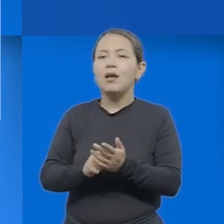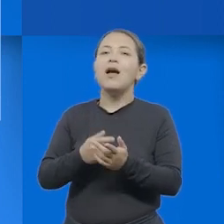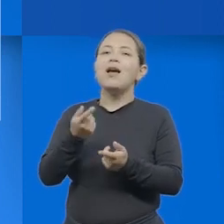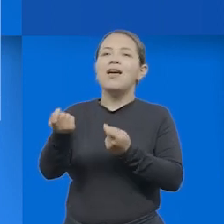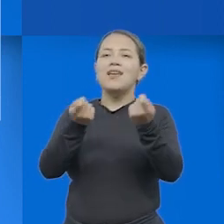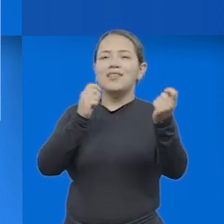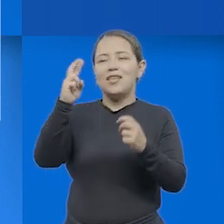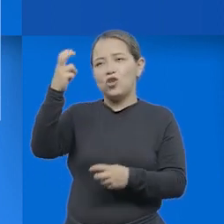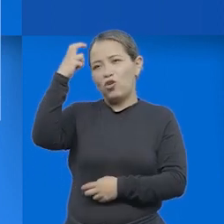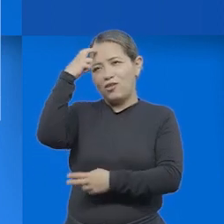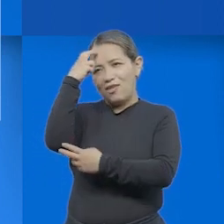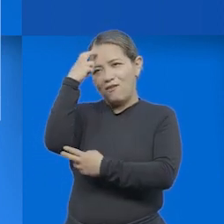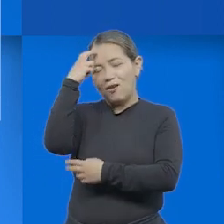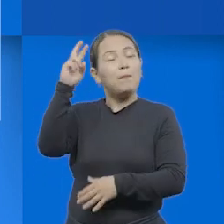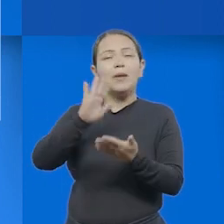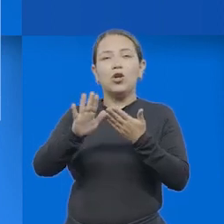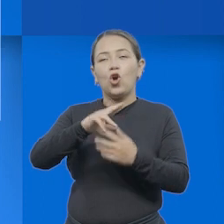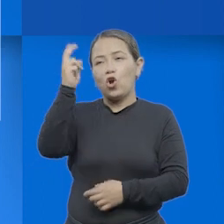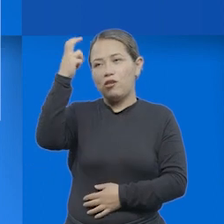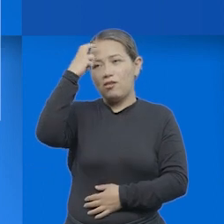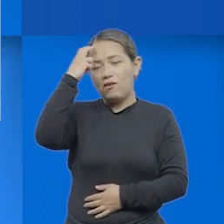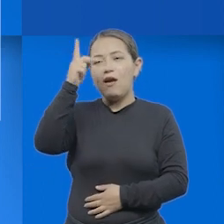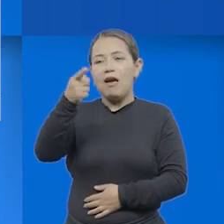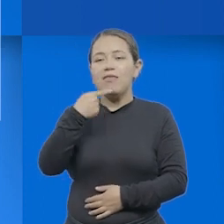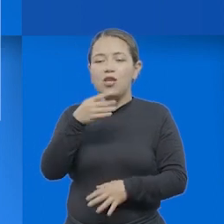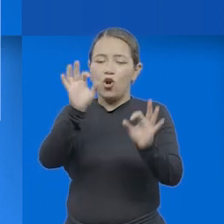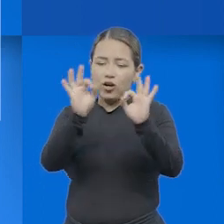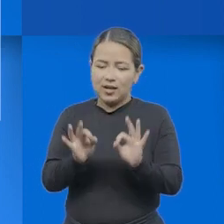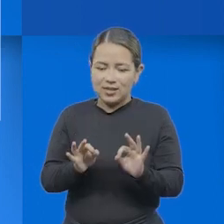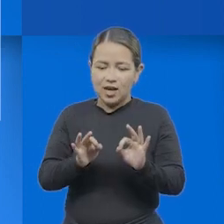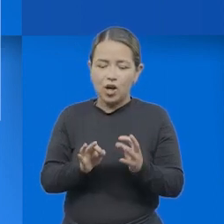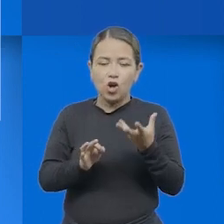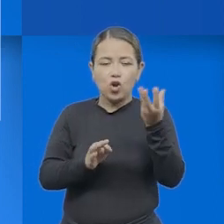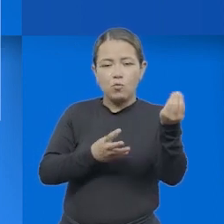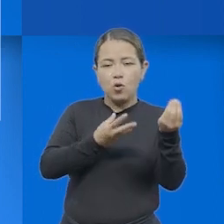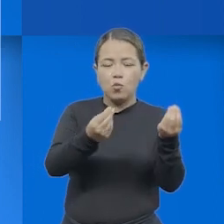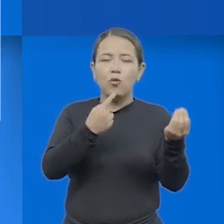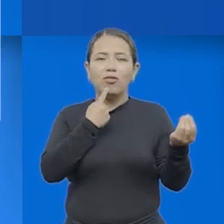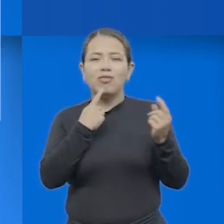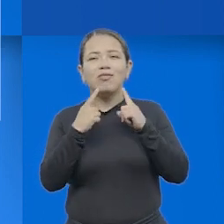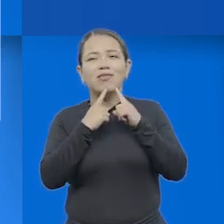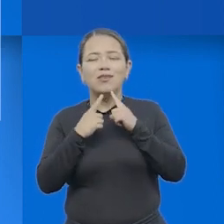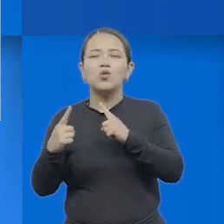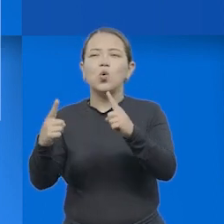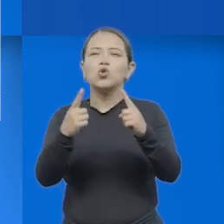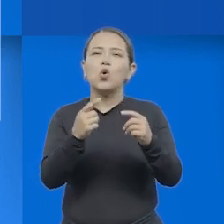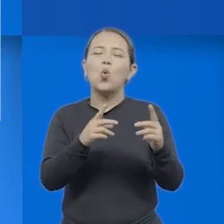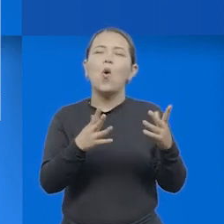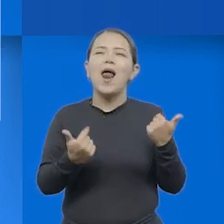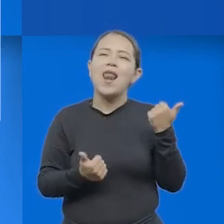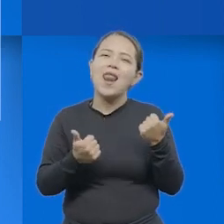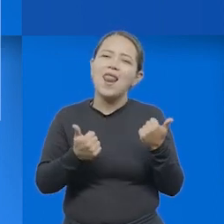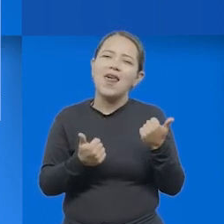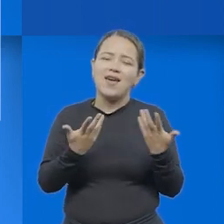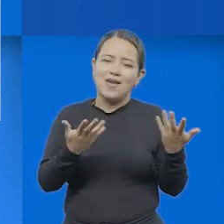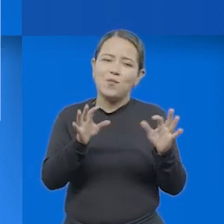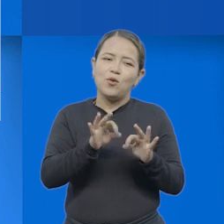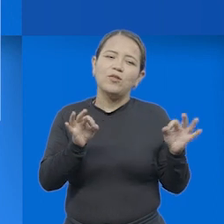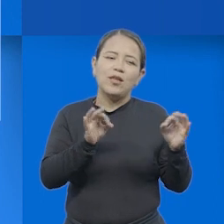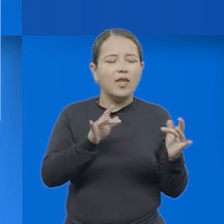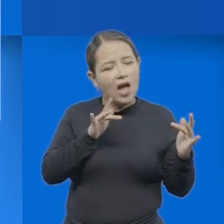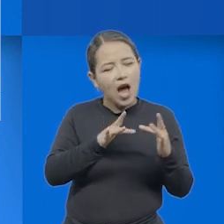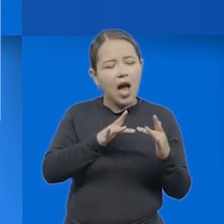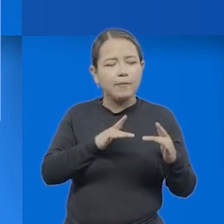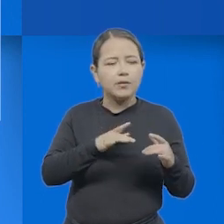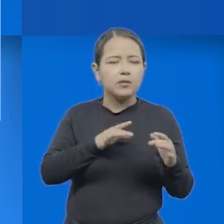cognitivas, nos encontramos con organizar según géneros discursivos, tipos textuales, normas de textualidad,